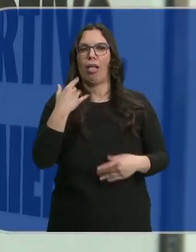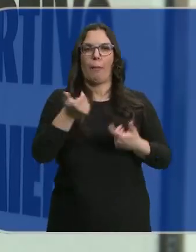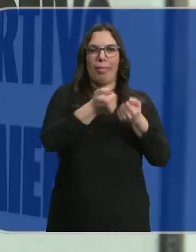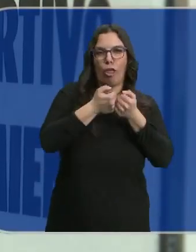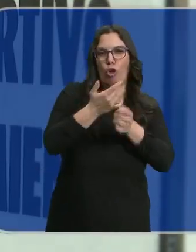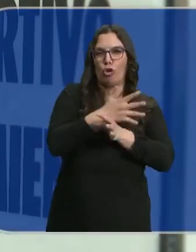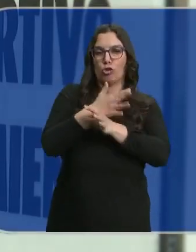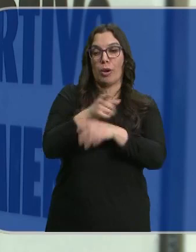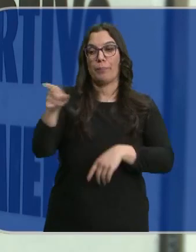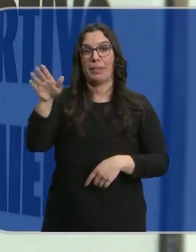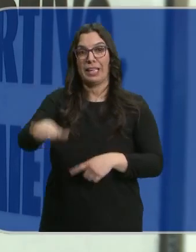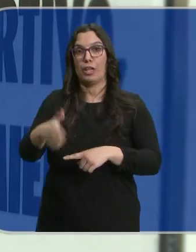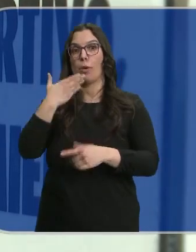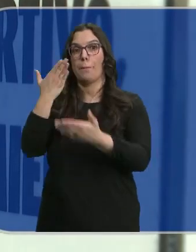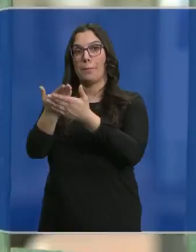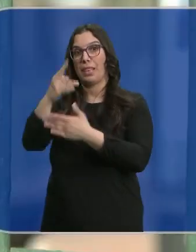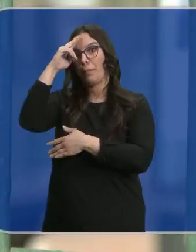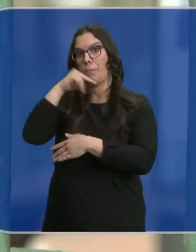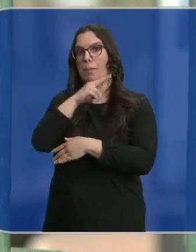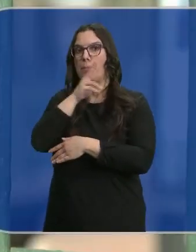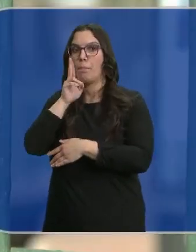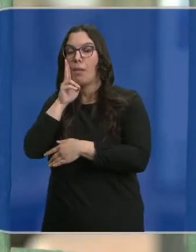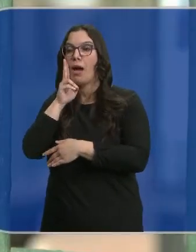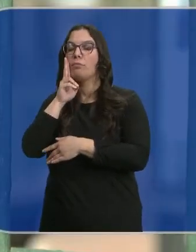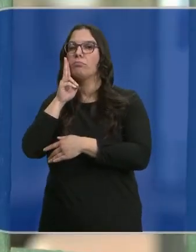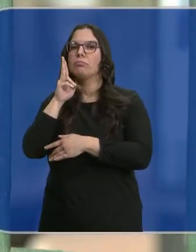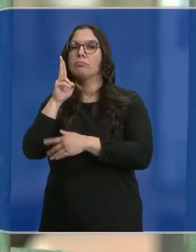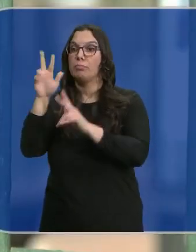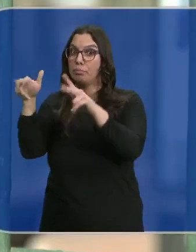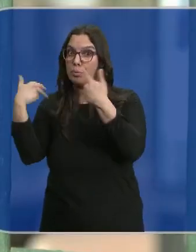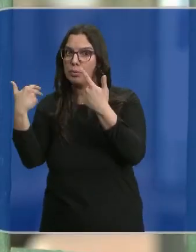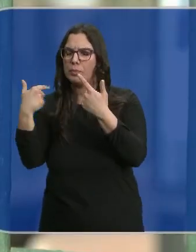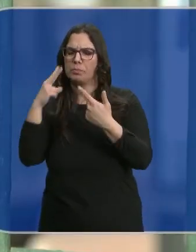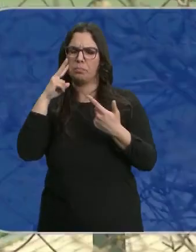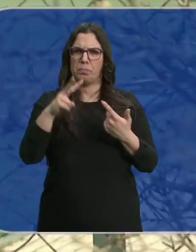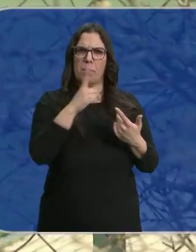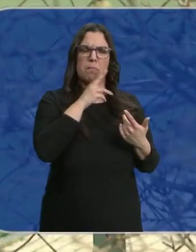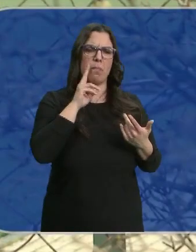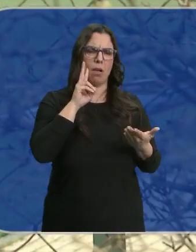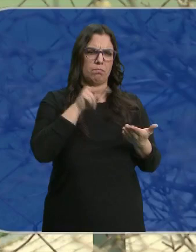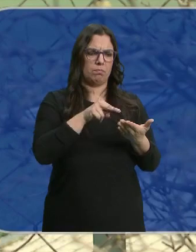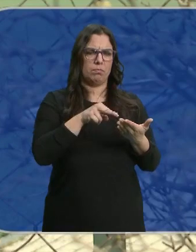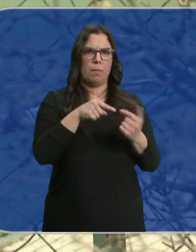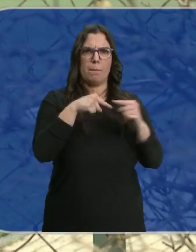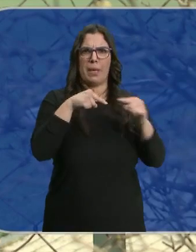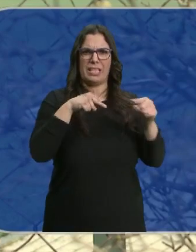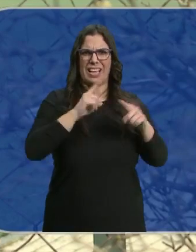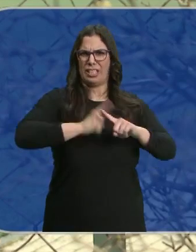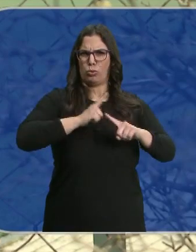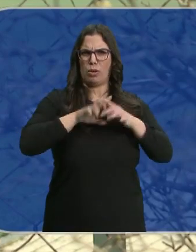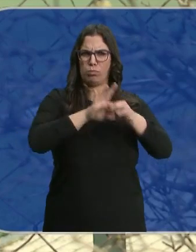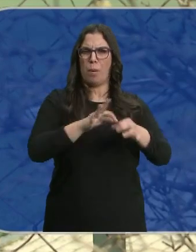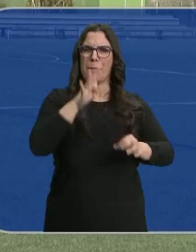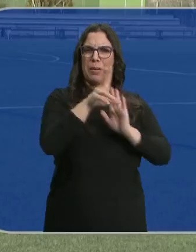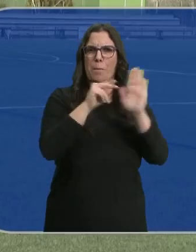videoconsolas. Cuando el niño pide permiso para acudir al encuentro la madre descubre en su móvil mensajes explícitamente sexuales y